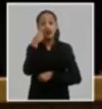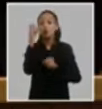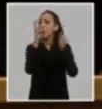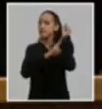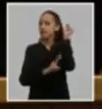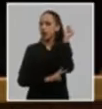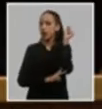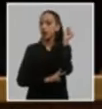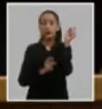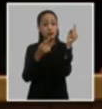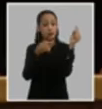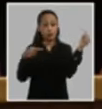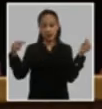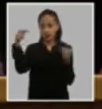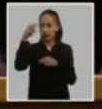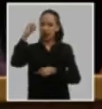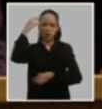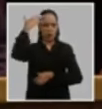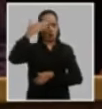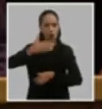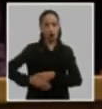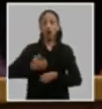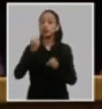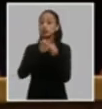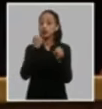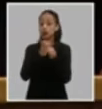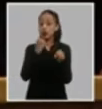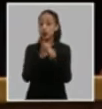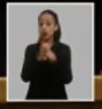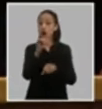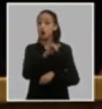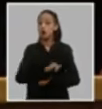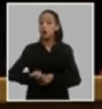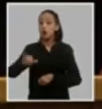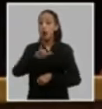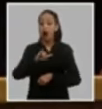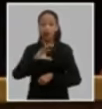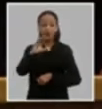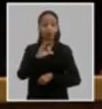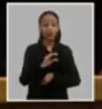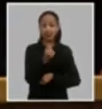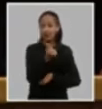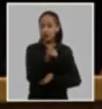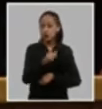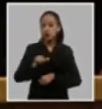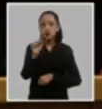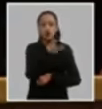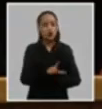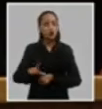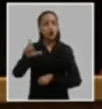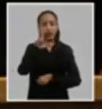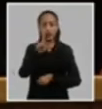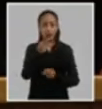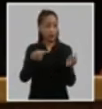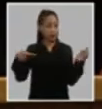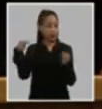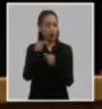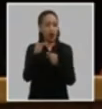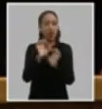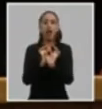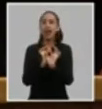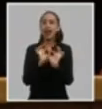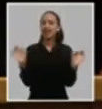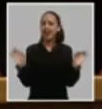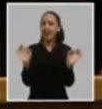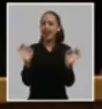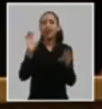morales cardinales y que la aplicación del principio de distribución socialista con arreglo a la calidad y cantidad del